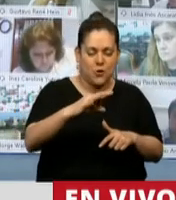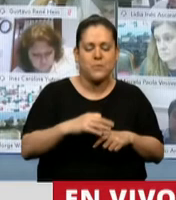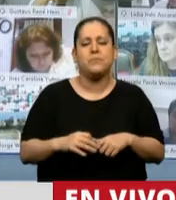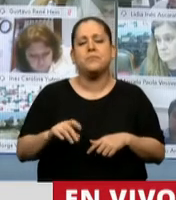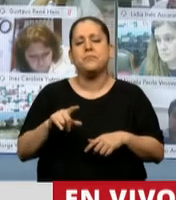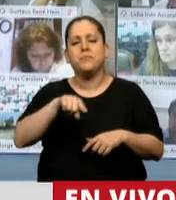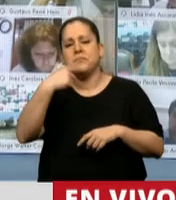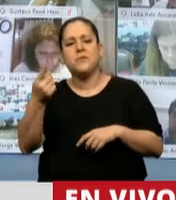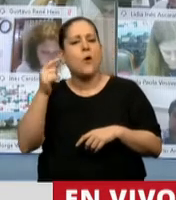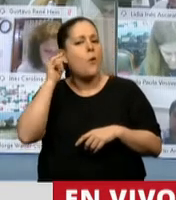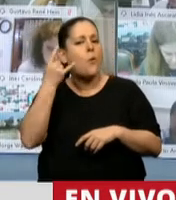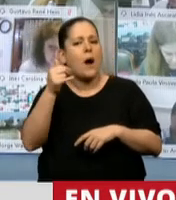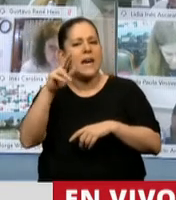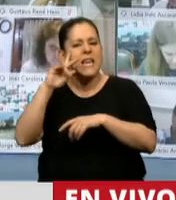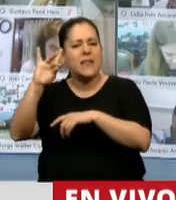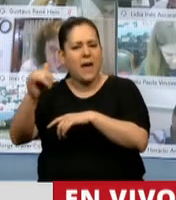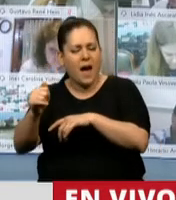éramos chicos donde jugábamos.